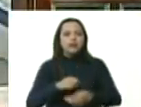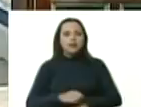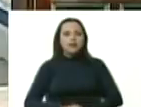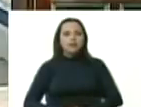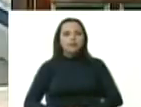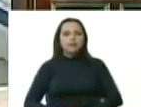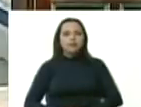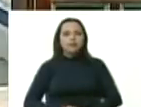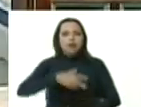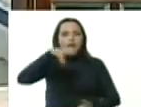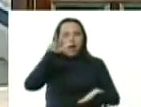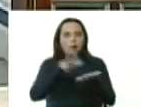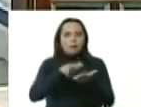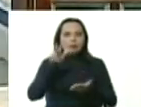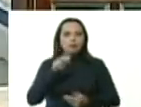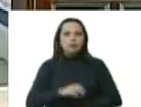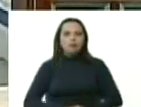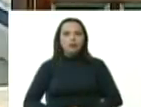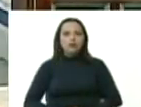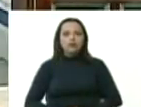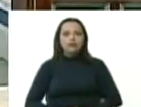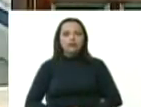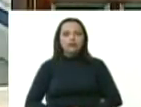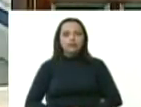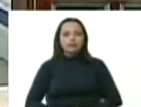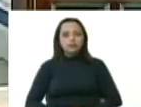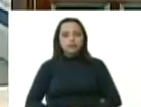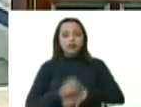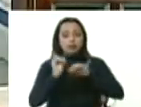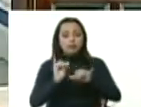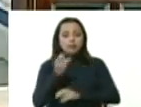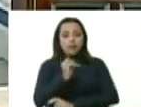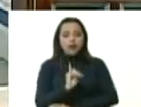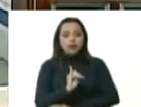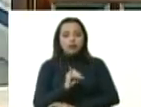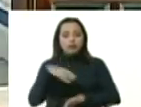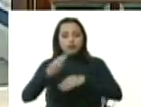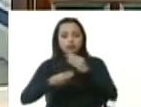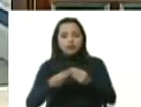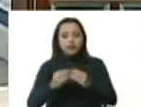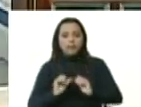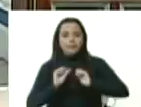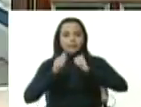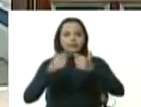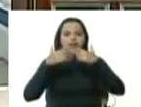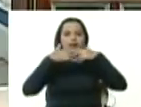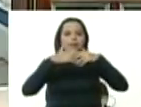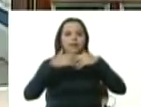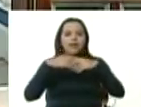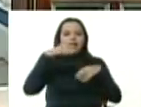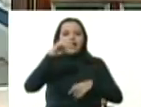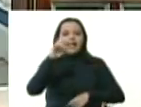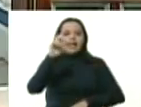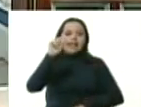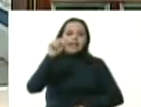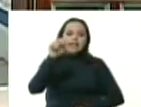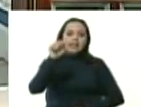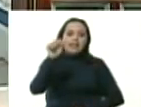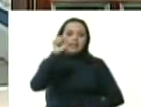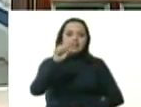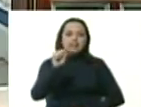aprobado el decreto mientras el cual creo la empresa enaza como centro